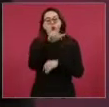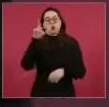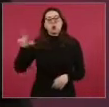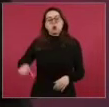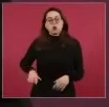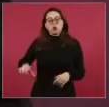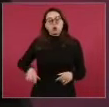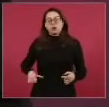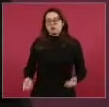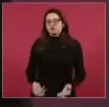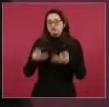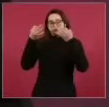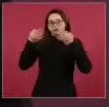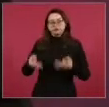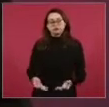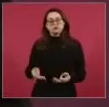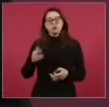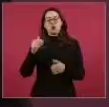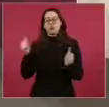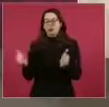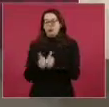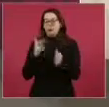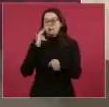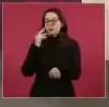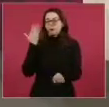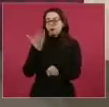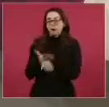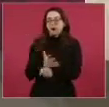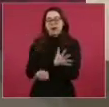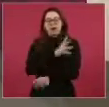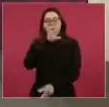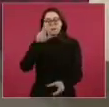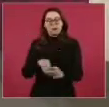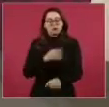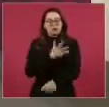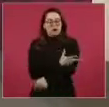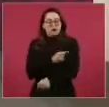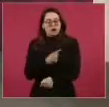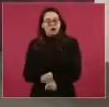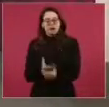responsables, íntegros, honestos.